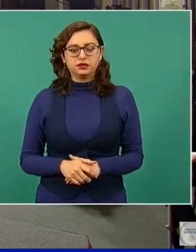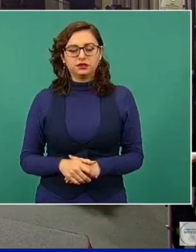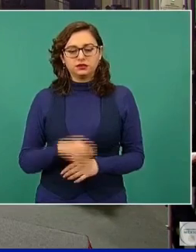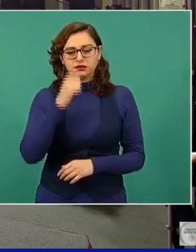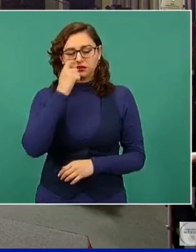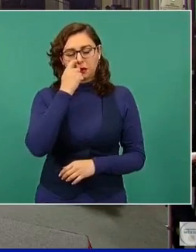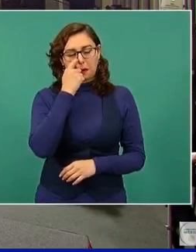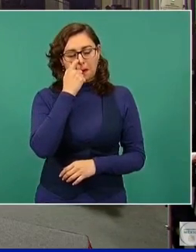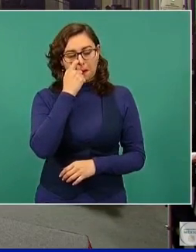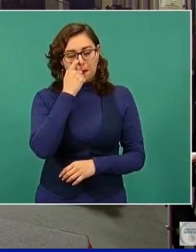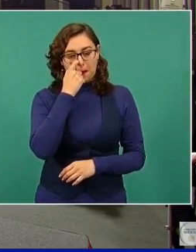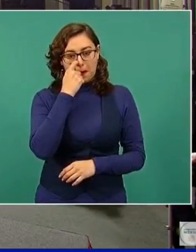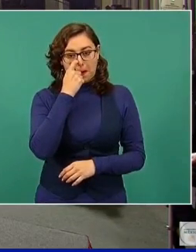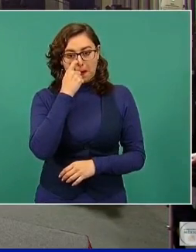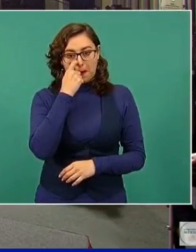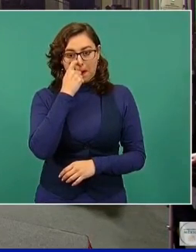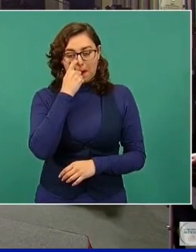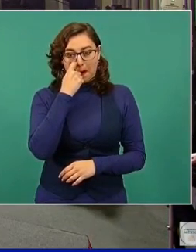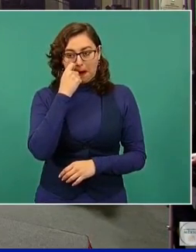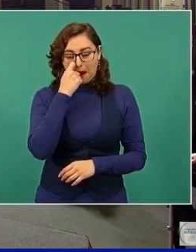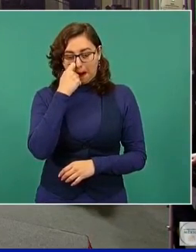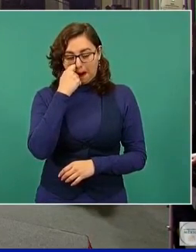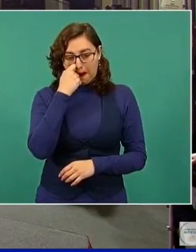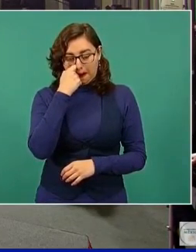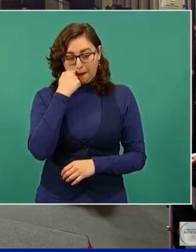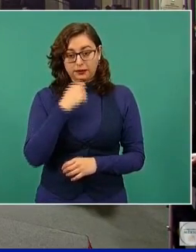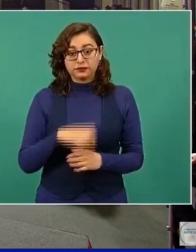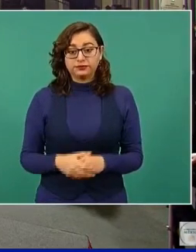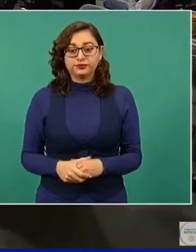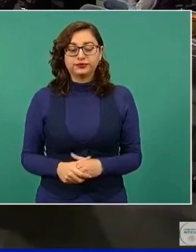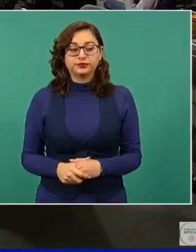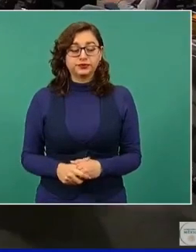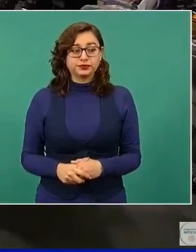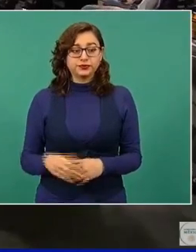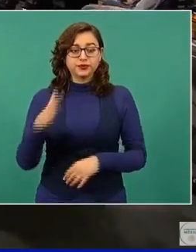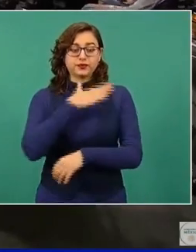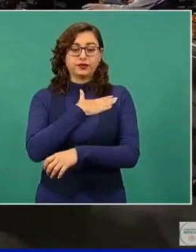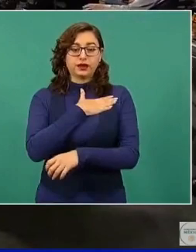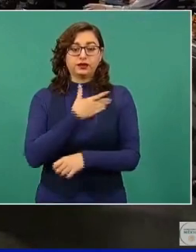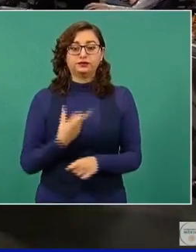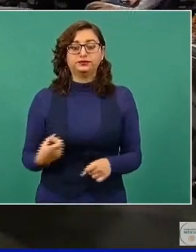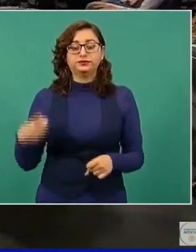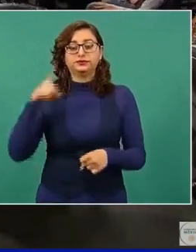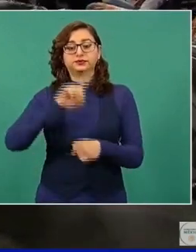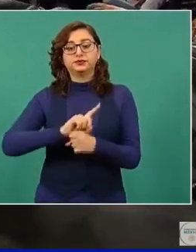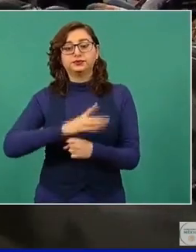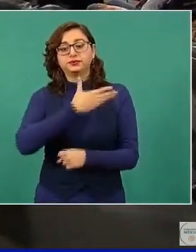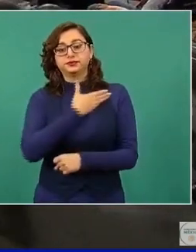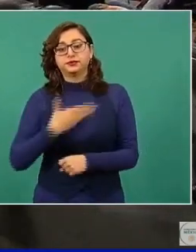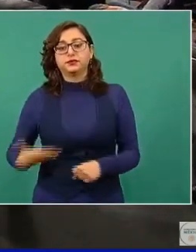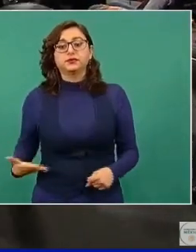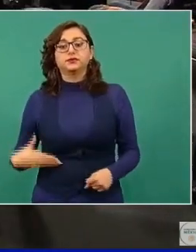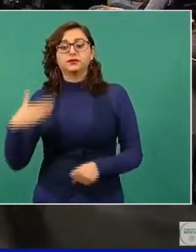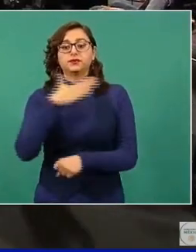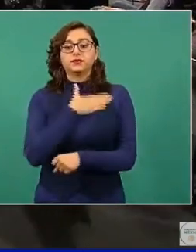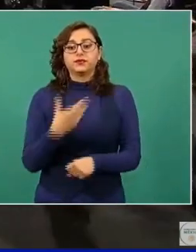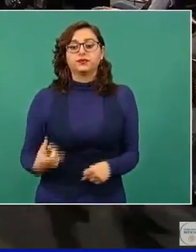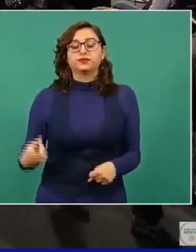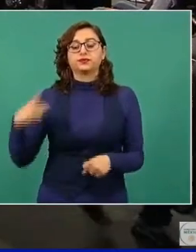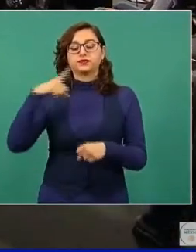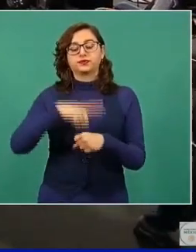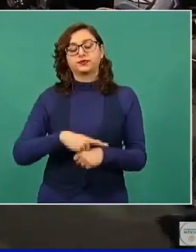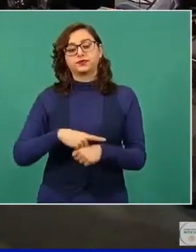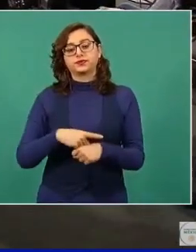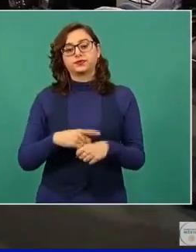Buenos días, señor presidente, buenos días, gente del gabinete. Eduardo